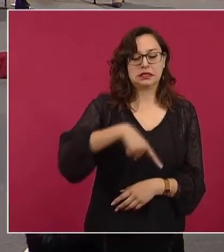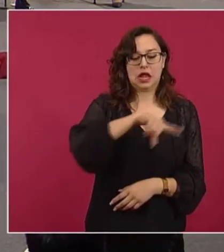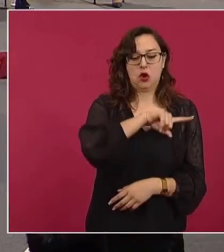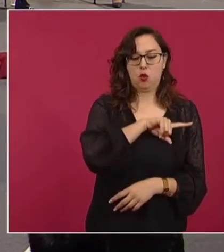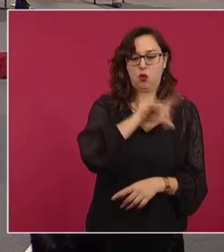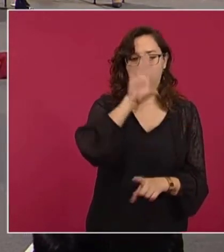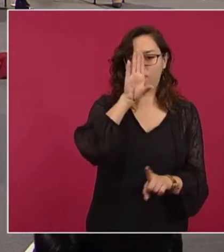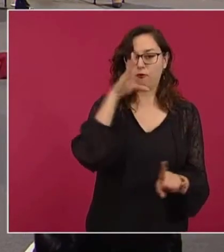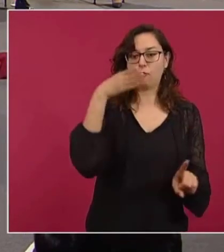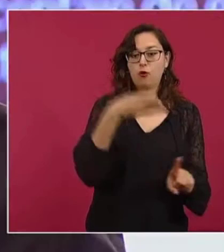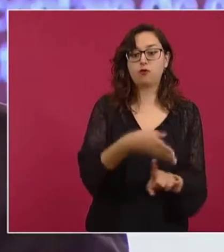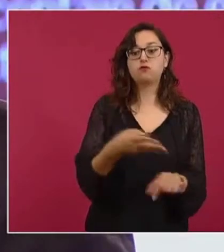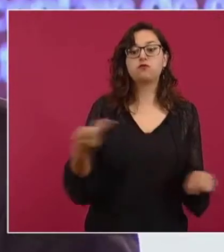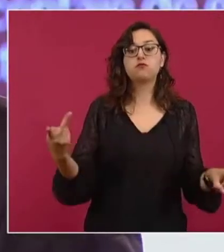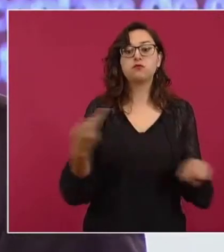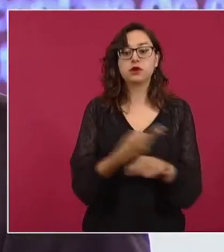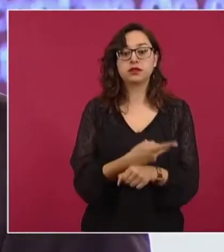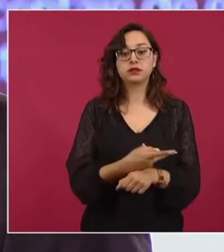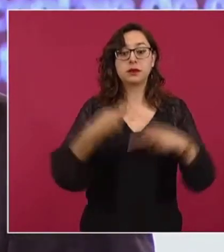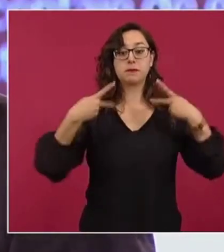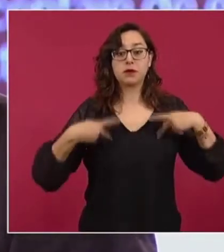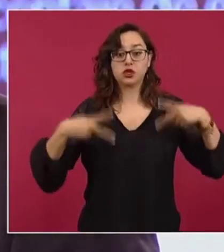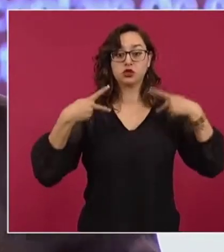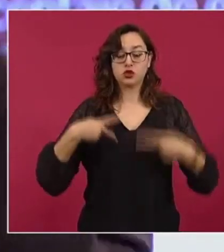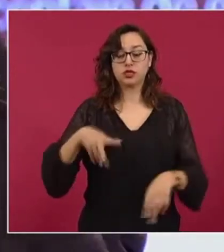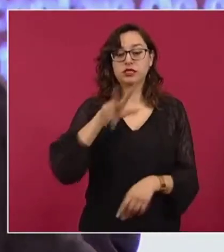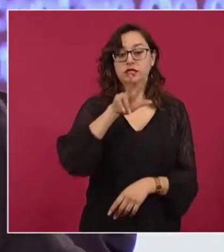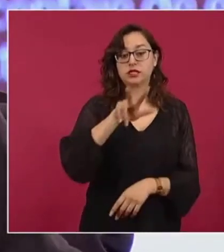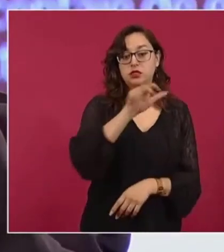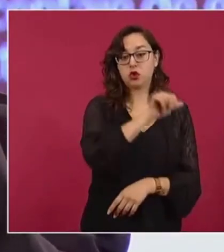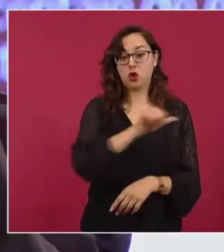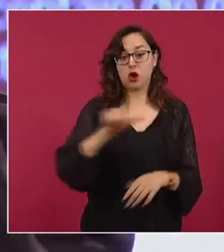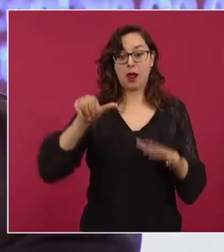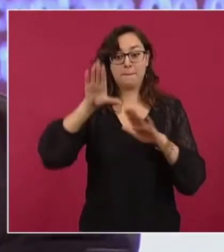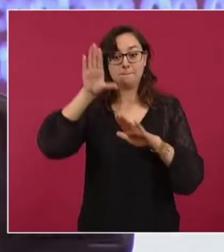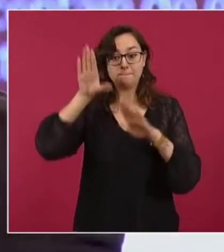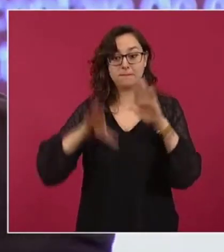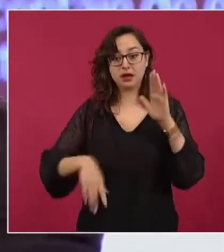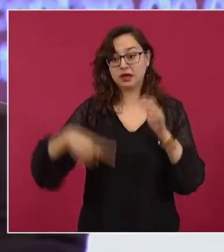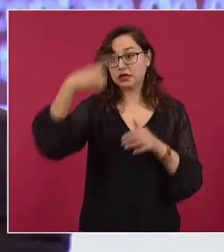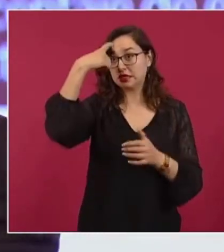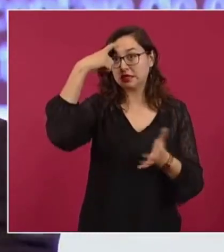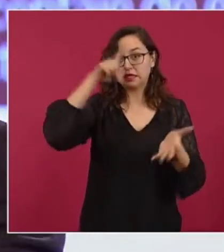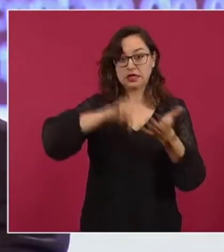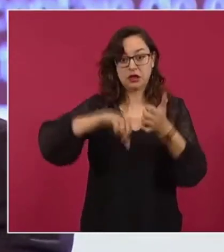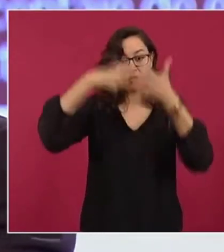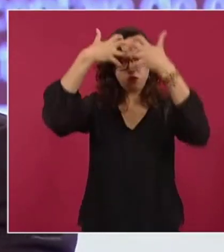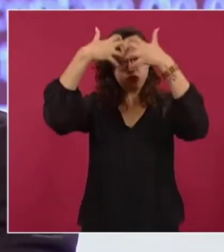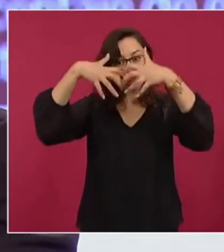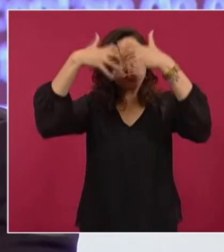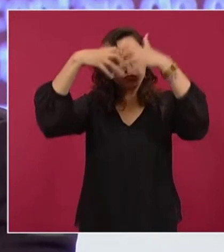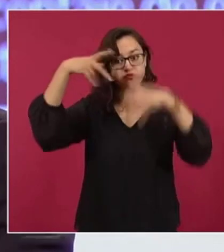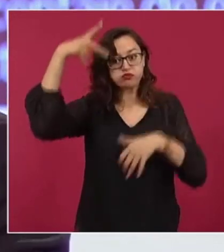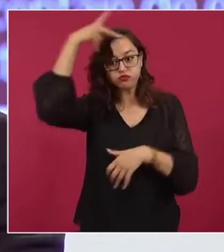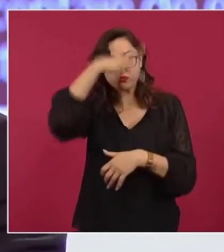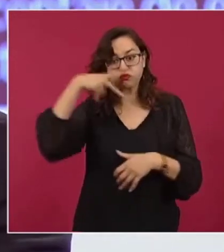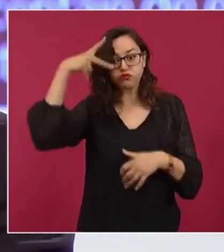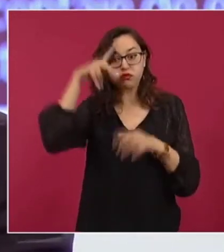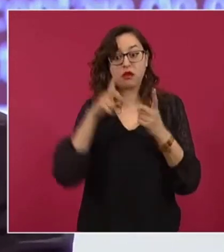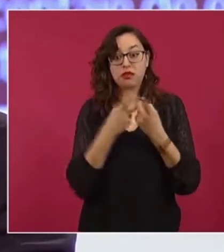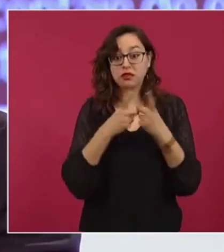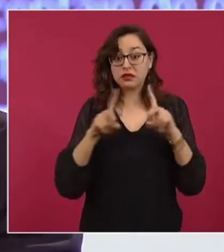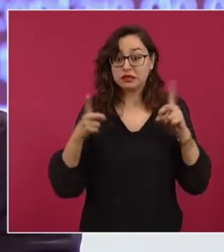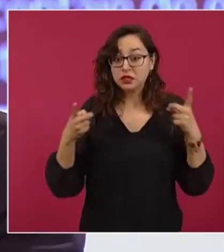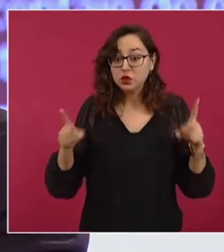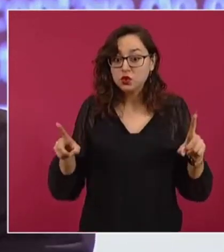de las personas menores de edad, sobre todo a nivel neuropsicológico, se está